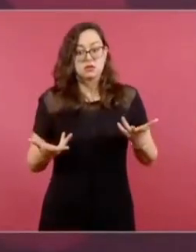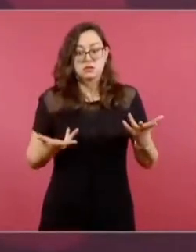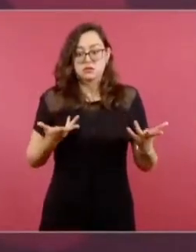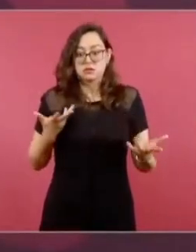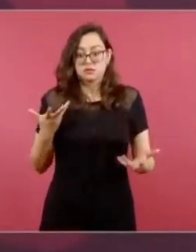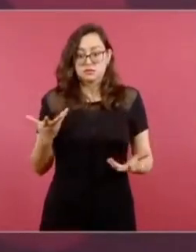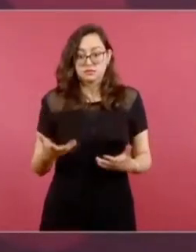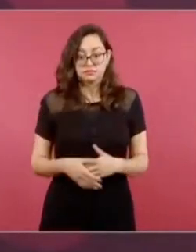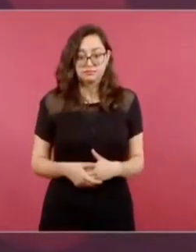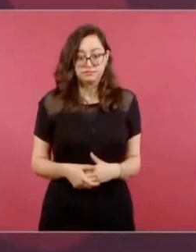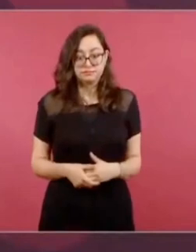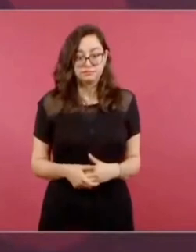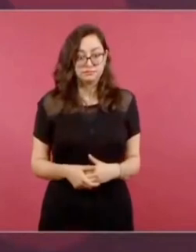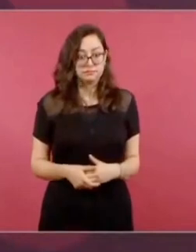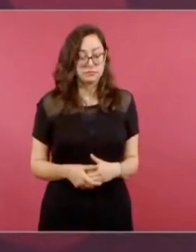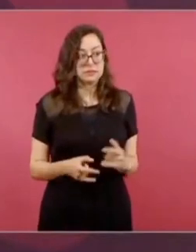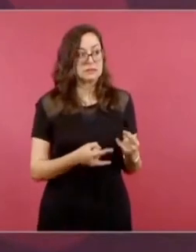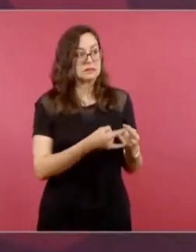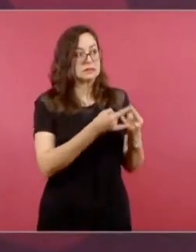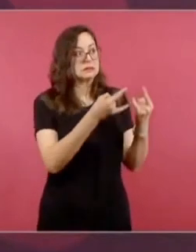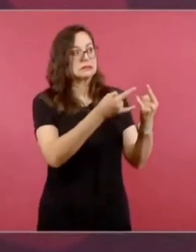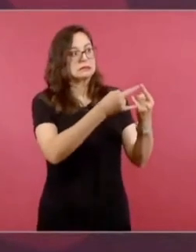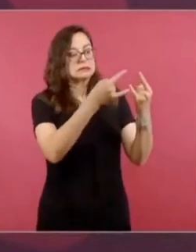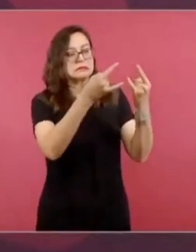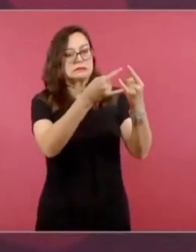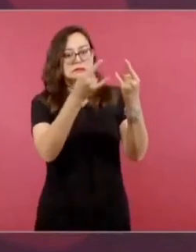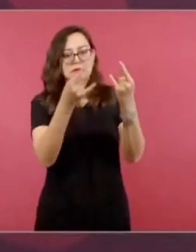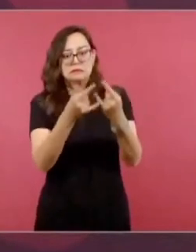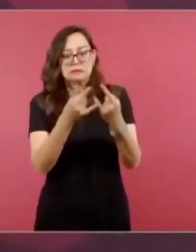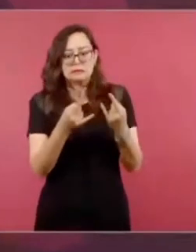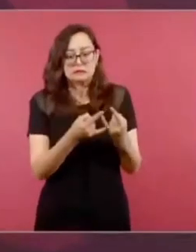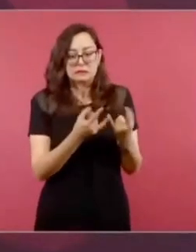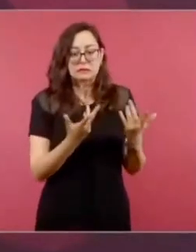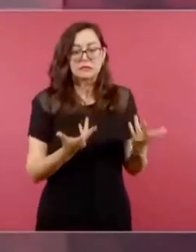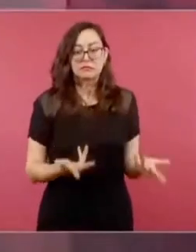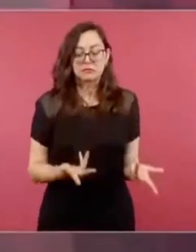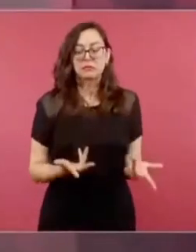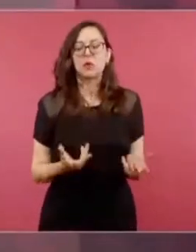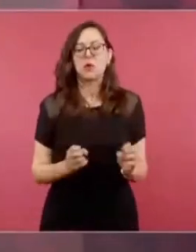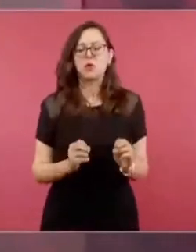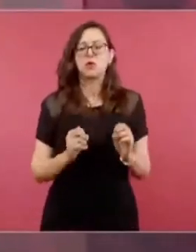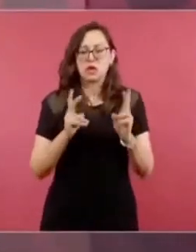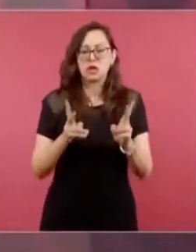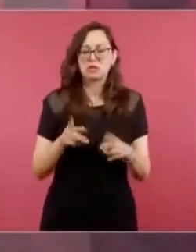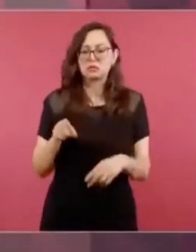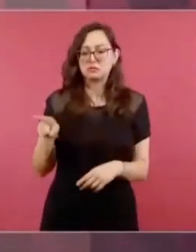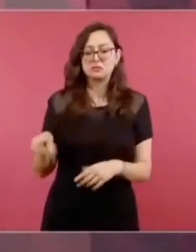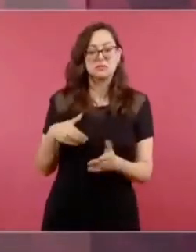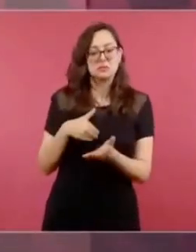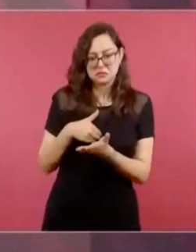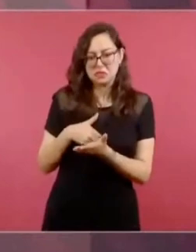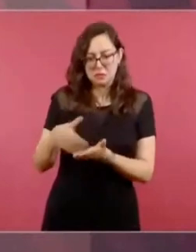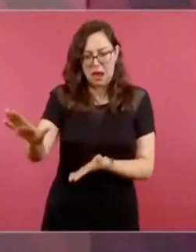Y muchos otros casos y luego se van y se vuelven a ver,